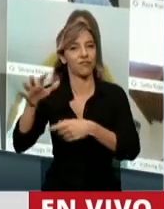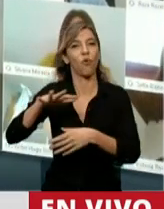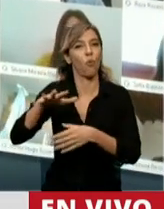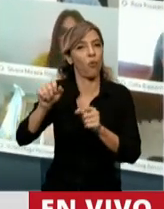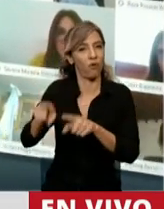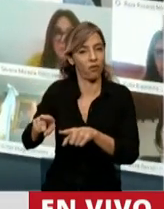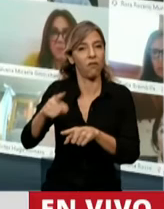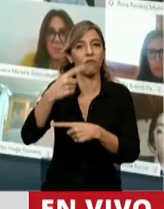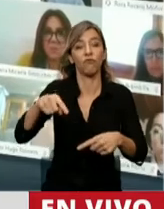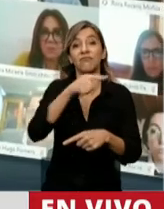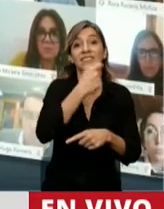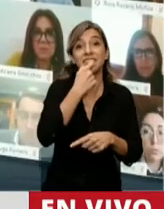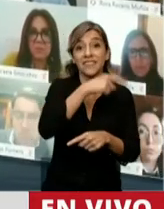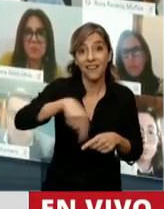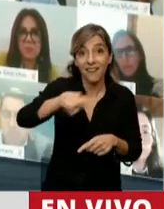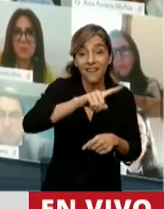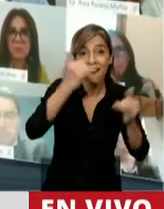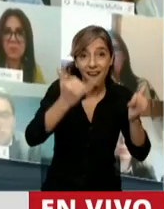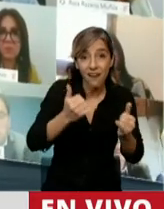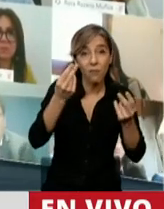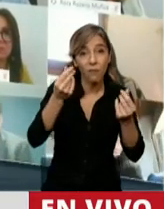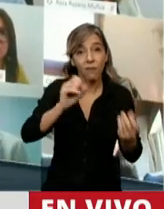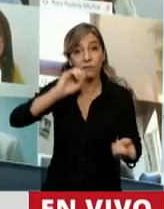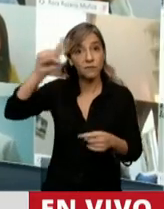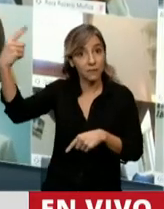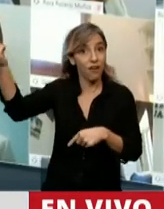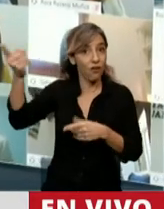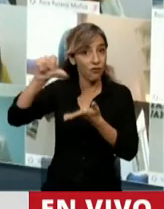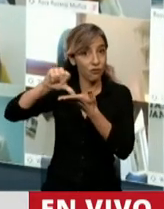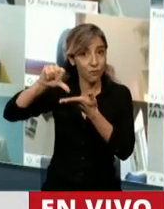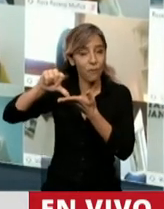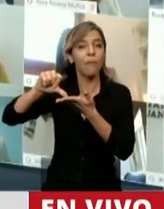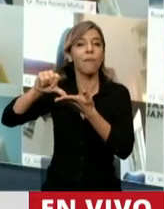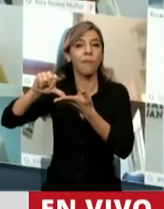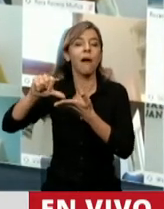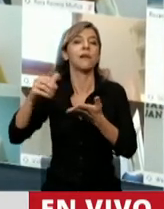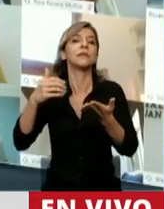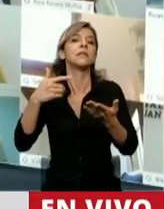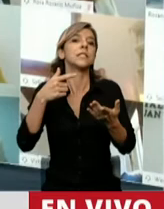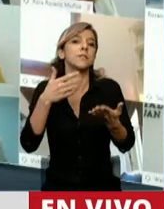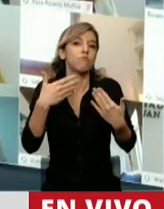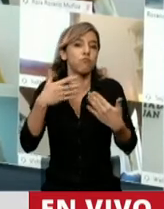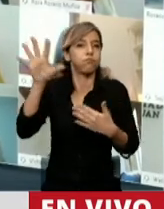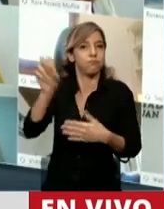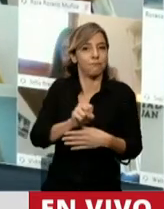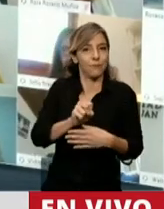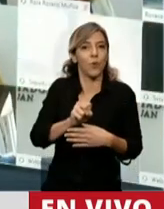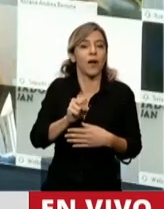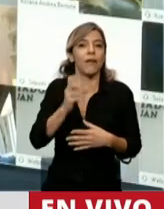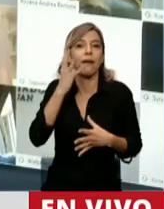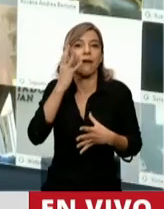posean activos financieros situados en el exterior, excepto que se verifique la repatriación de al menos el 30%. Es decir,